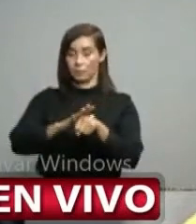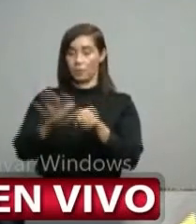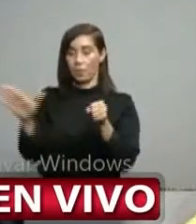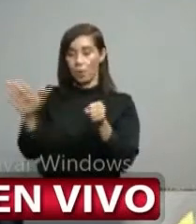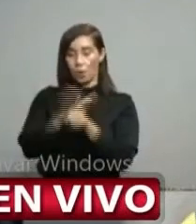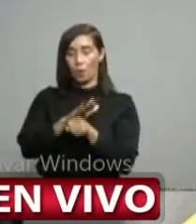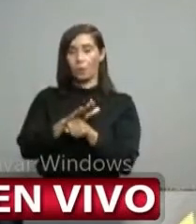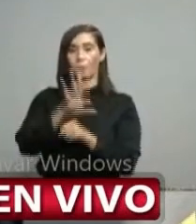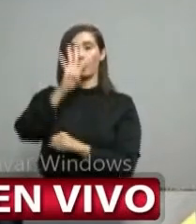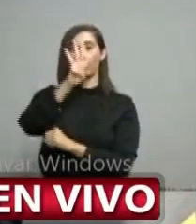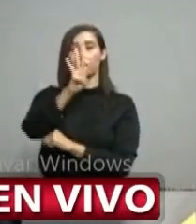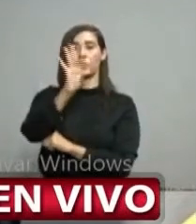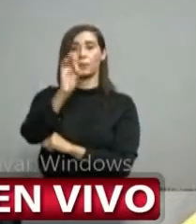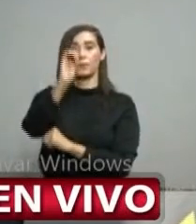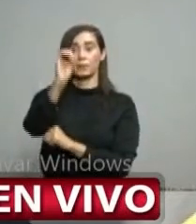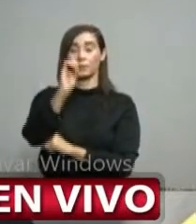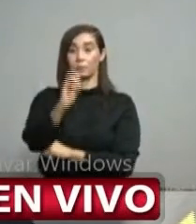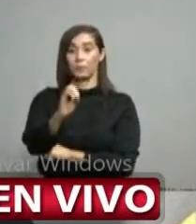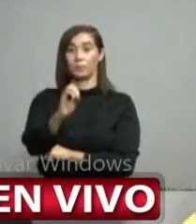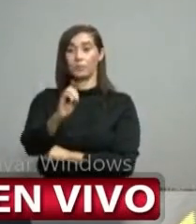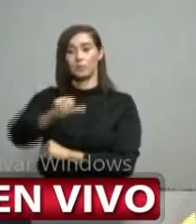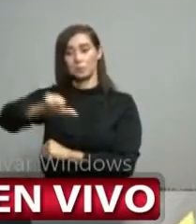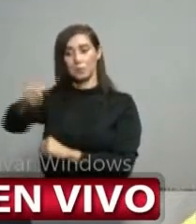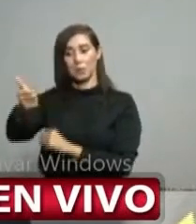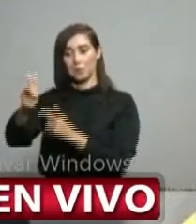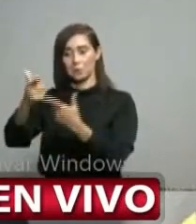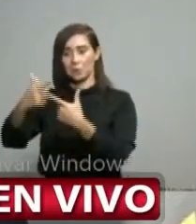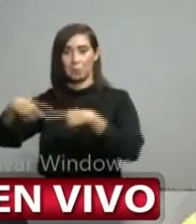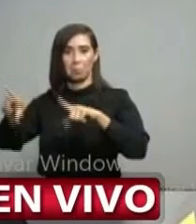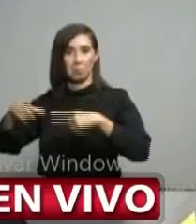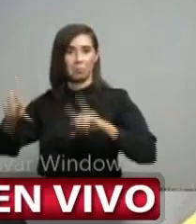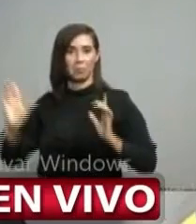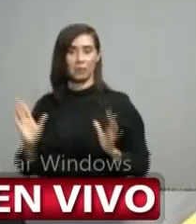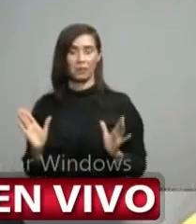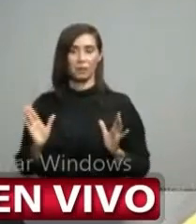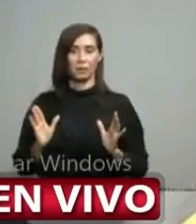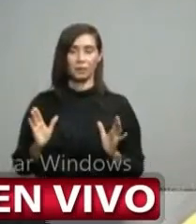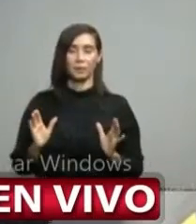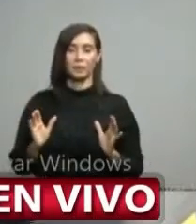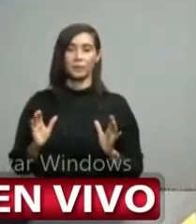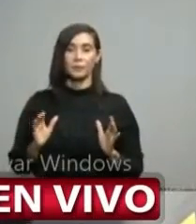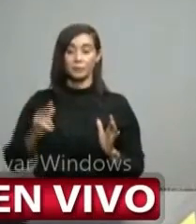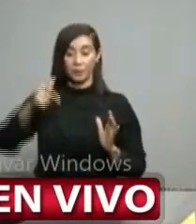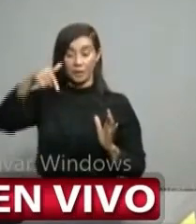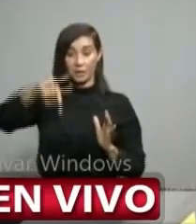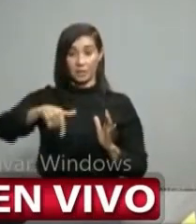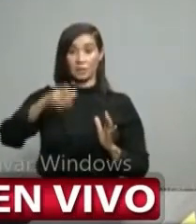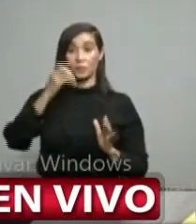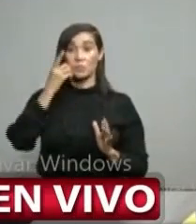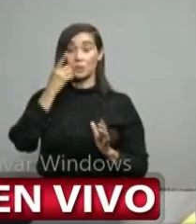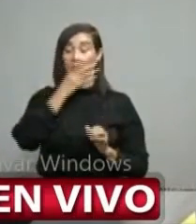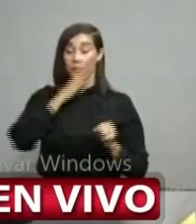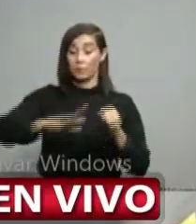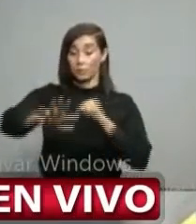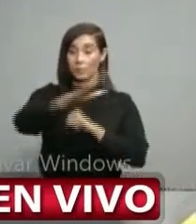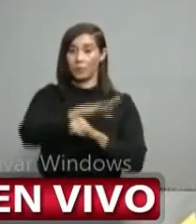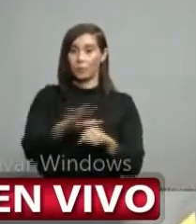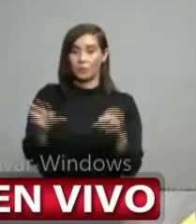cuarenta nueve por ciento de manera que siendo esta la zona de mayor ataque